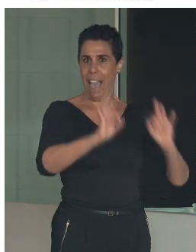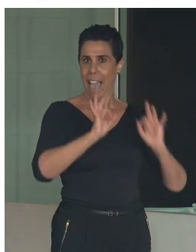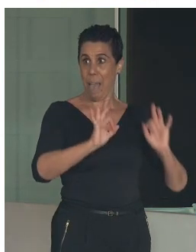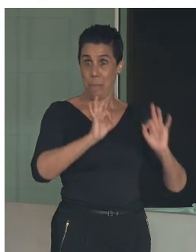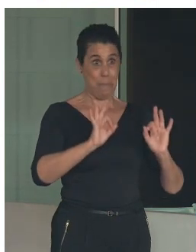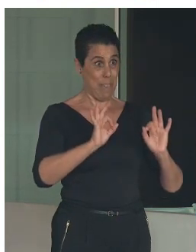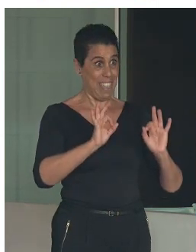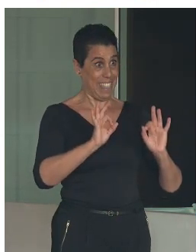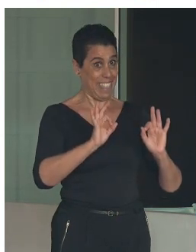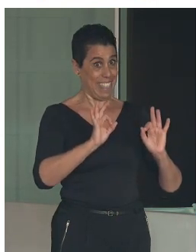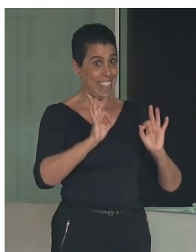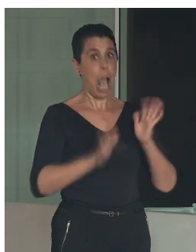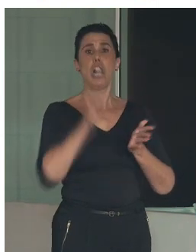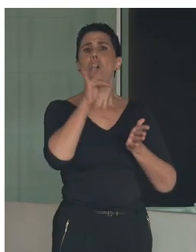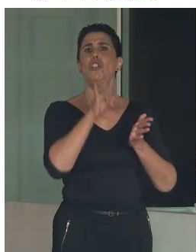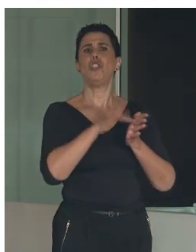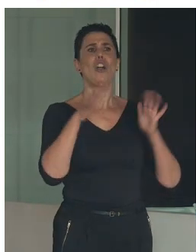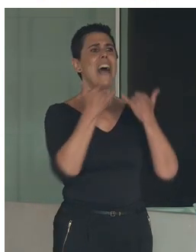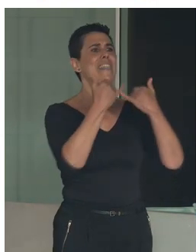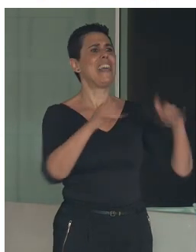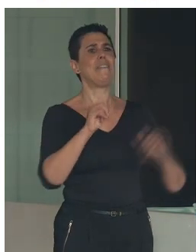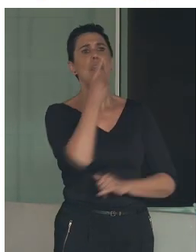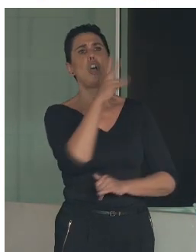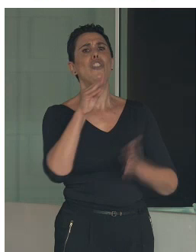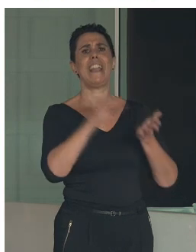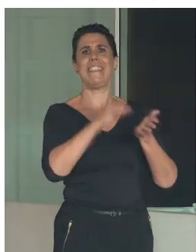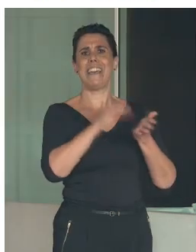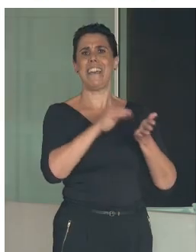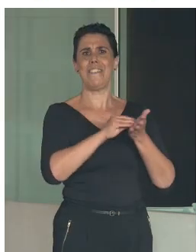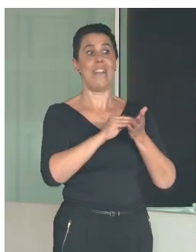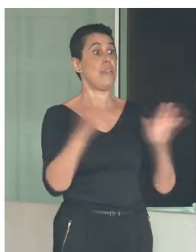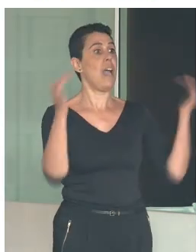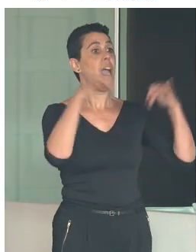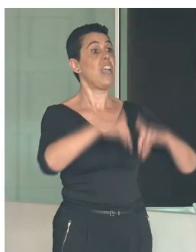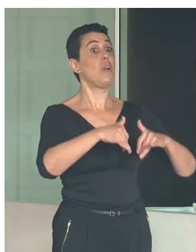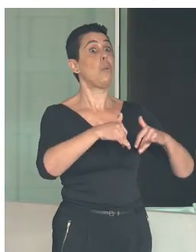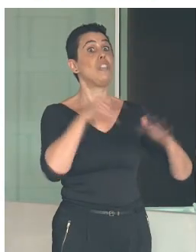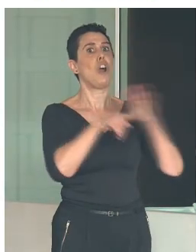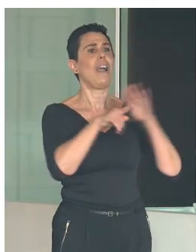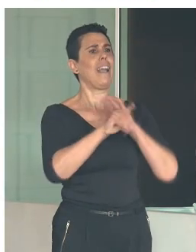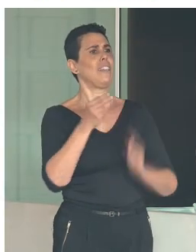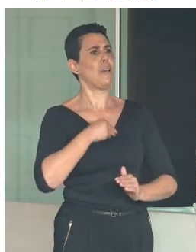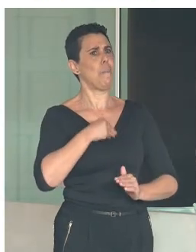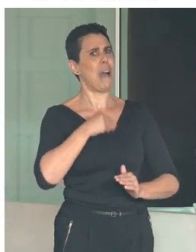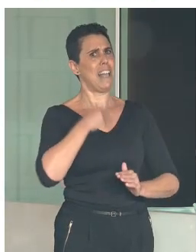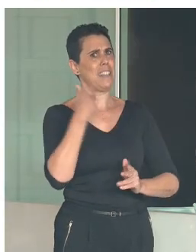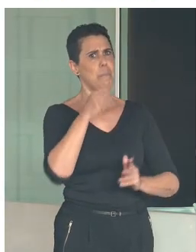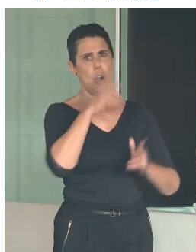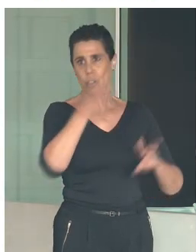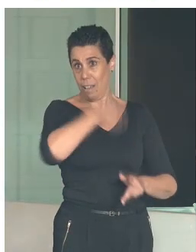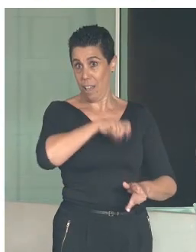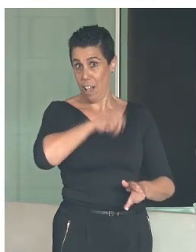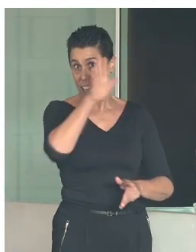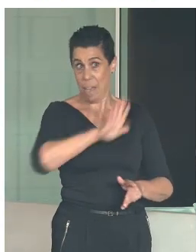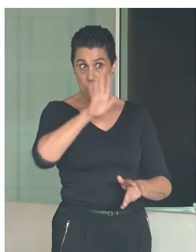celebración del décimo tercer encuentro de gestores de patrimonio mundial de España. Voy a ser muy breve, solo comentaros, como saben,